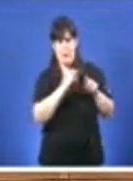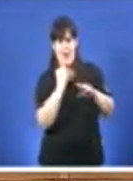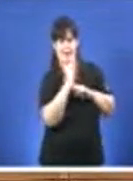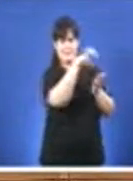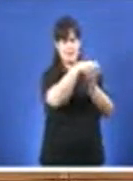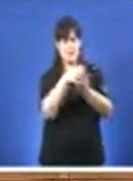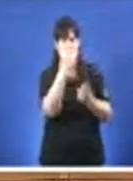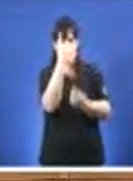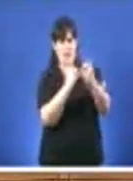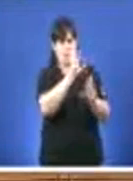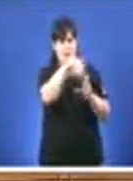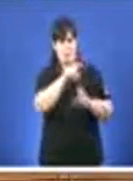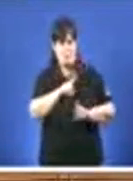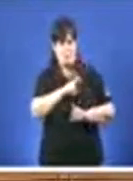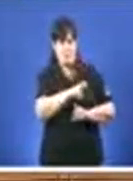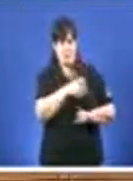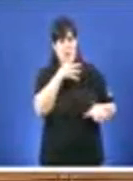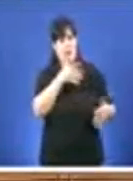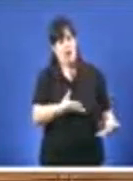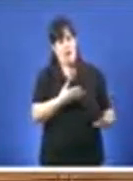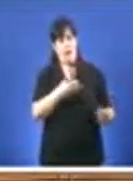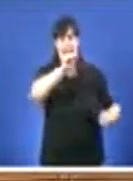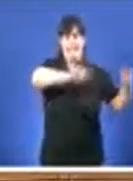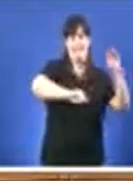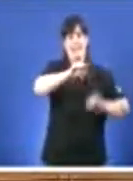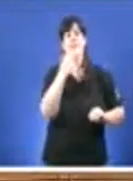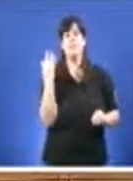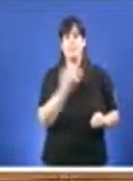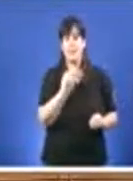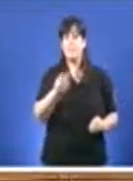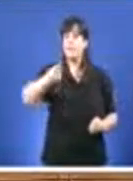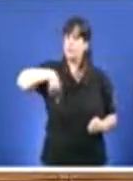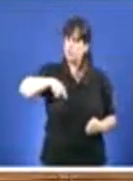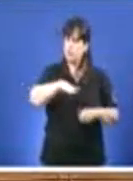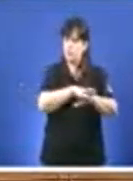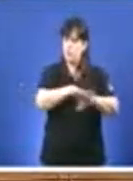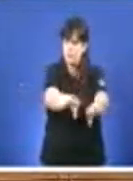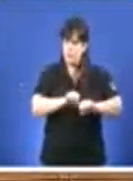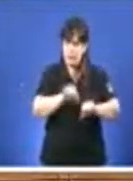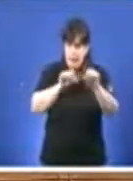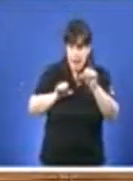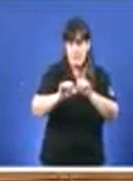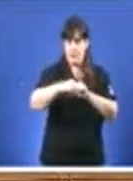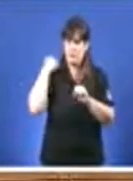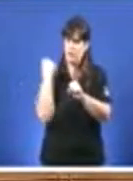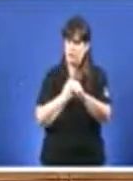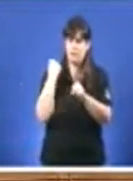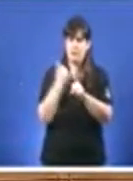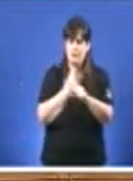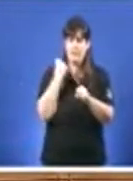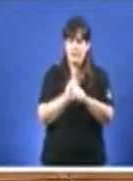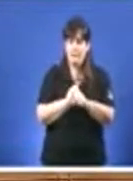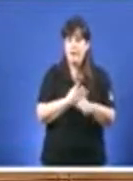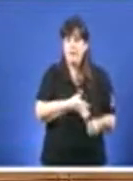E por iso, señoría, nos estamos traballando, vostedos sabe perfectamente, dende que chegamos ao goberno. Por exemplo, facendo un